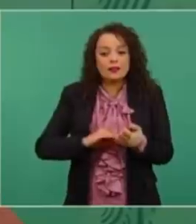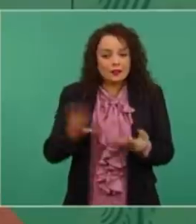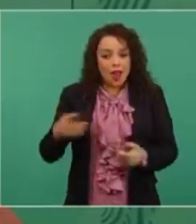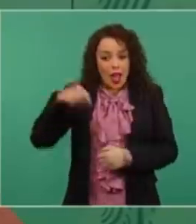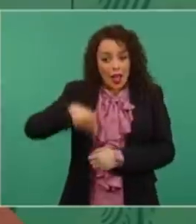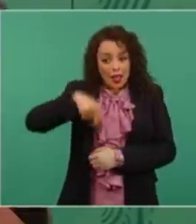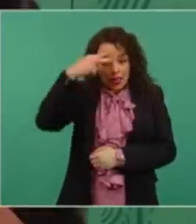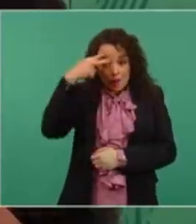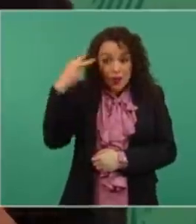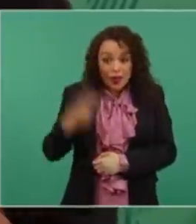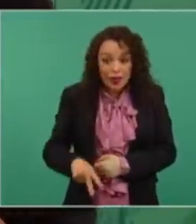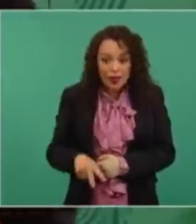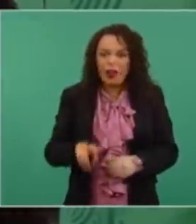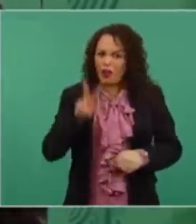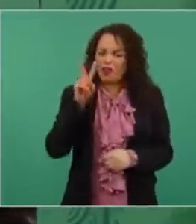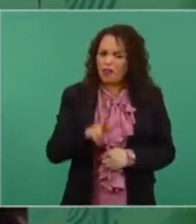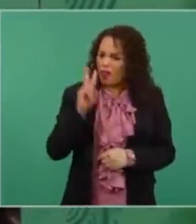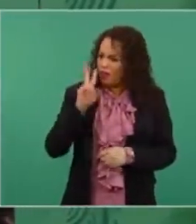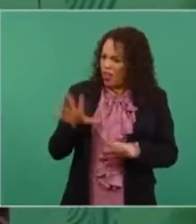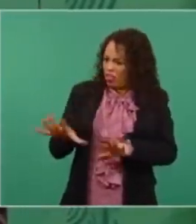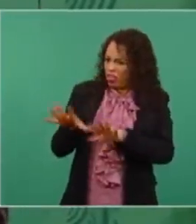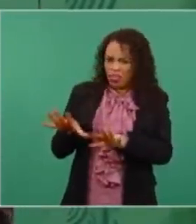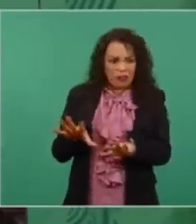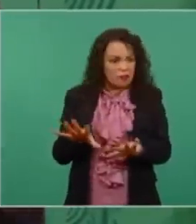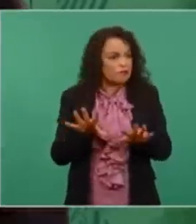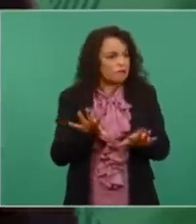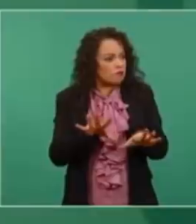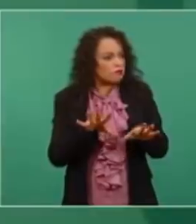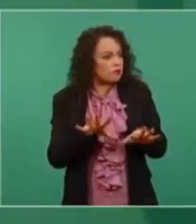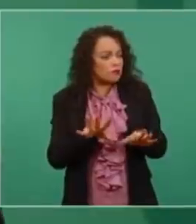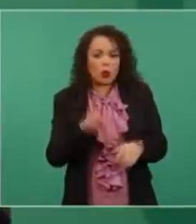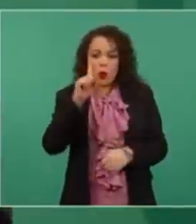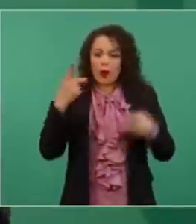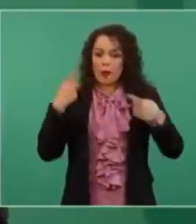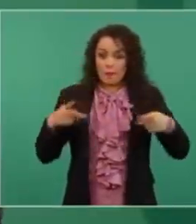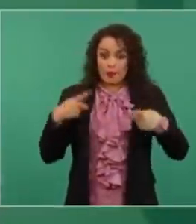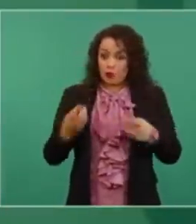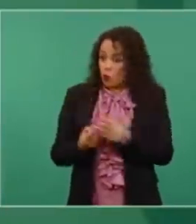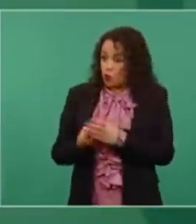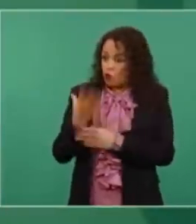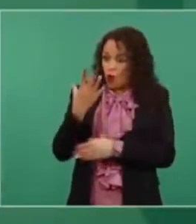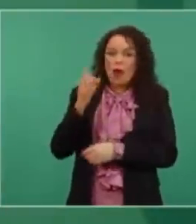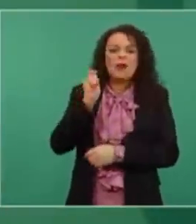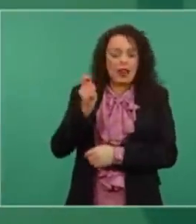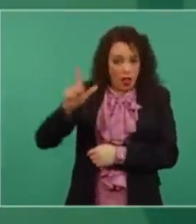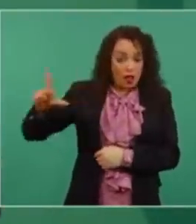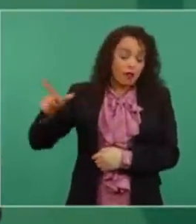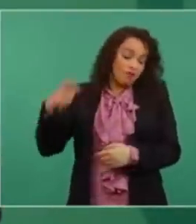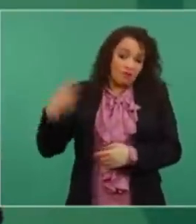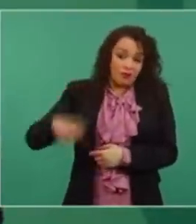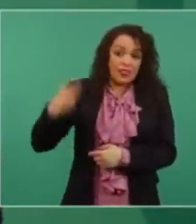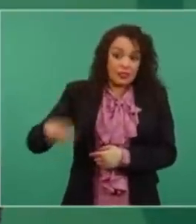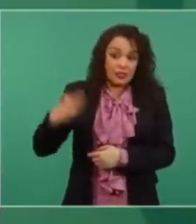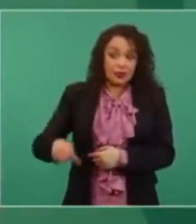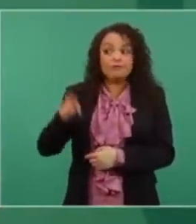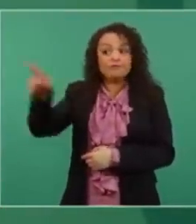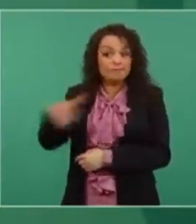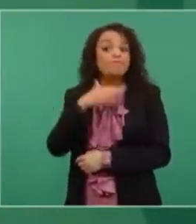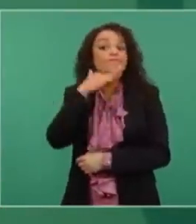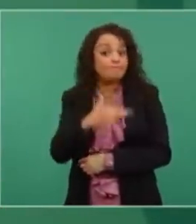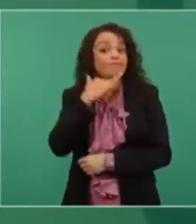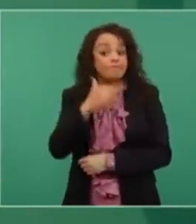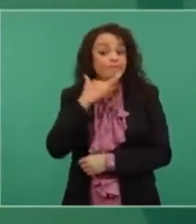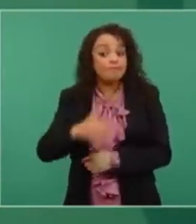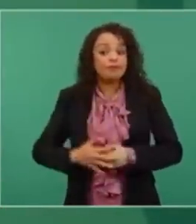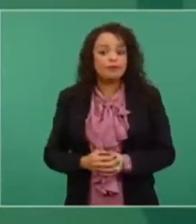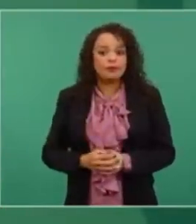de ver a un nuevo rico, por lo general corrupto, y